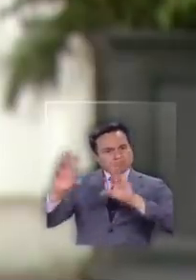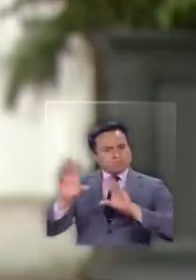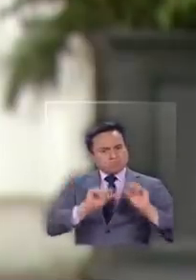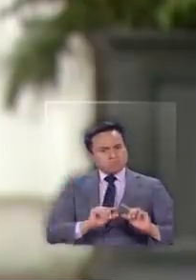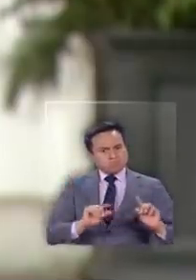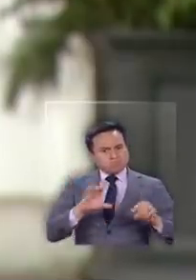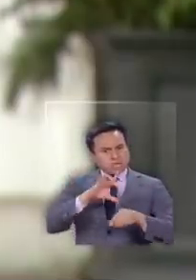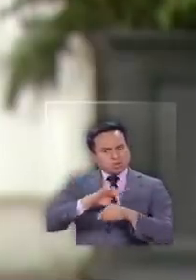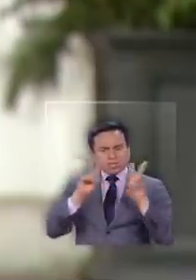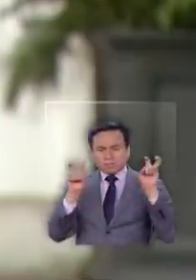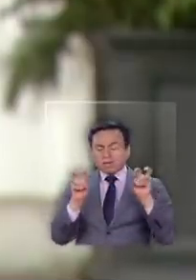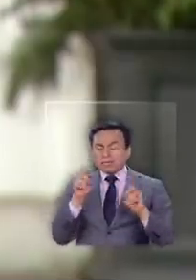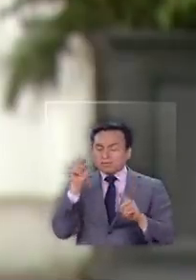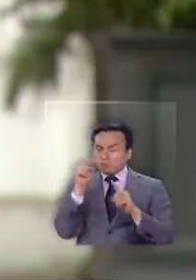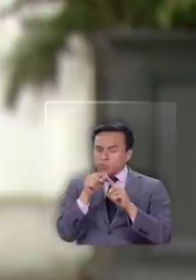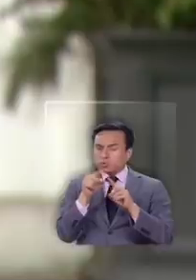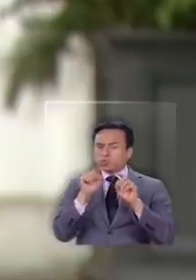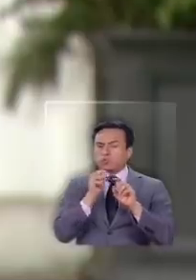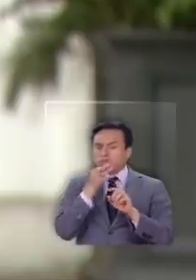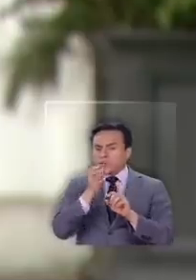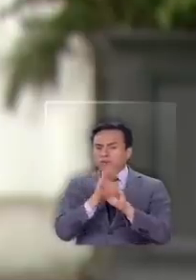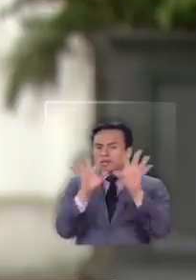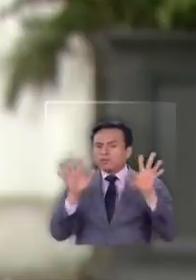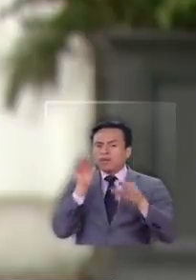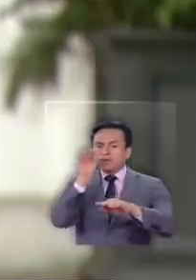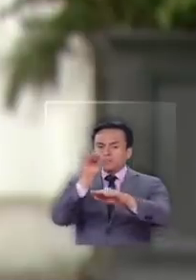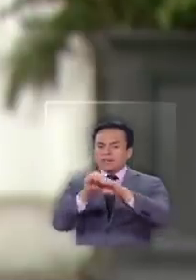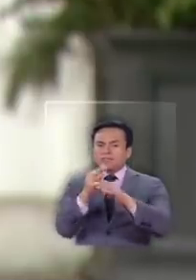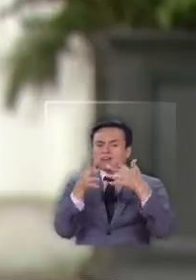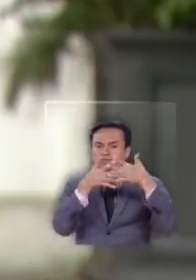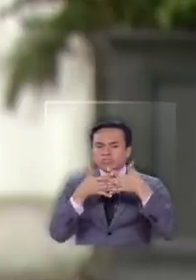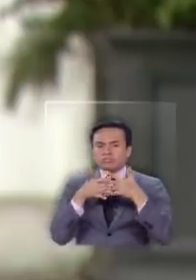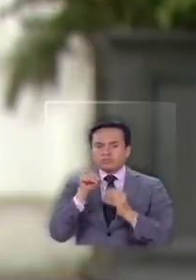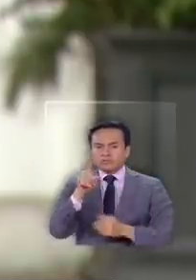médicos. Ese es el punto que queremos dejarle claro a Estados Unidos.